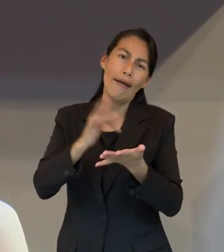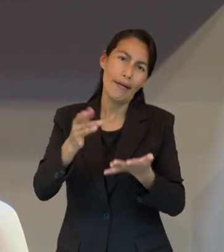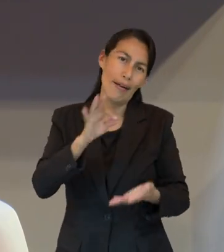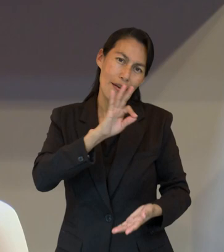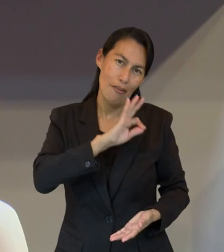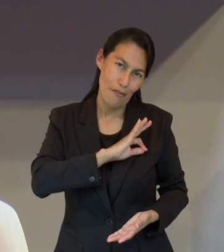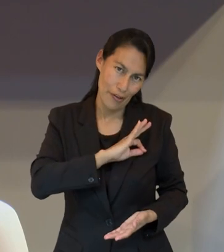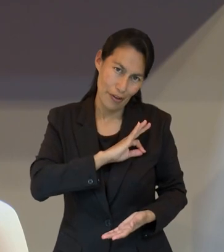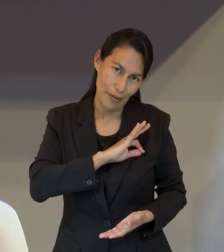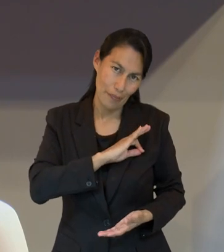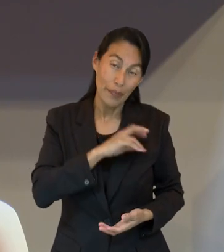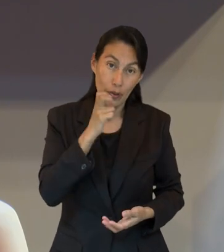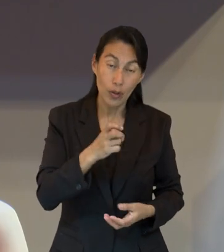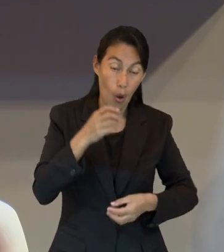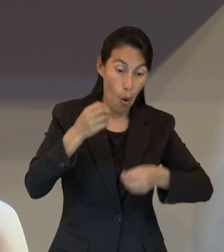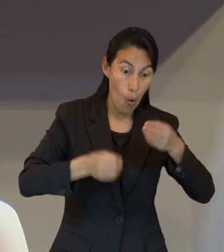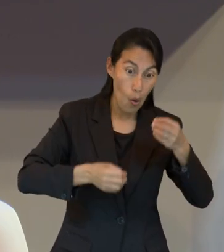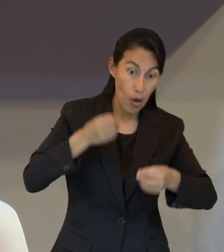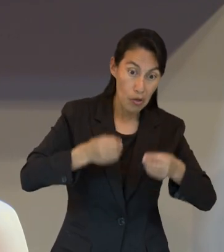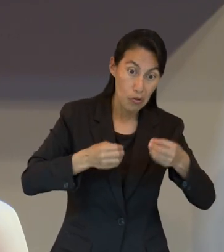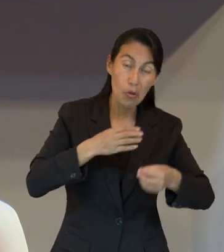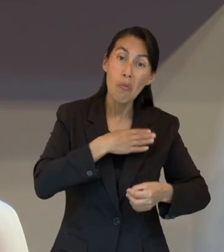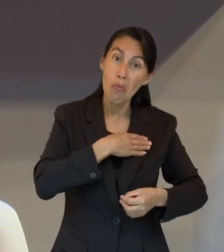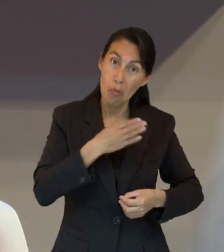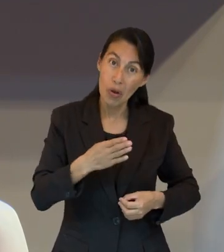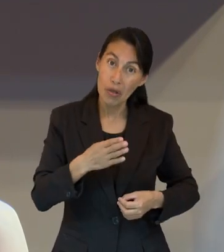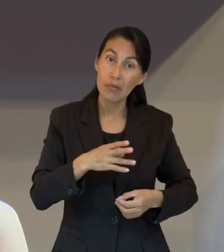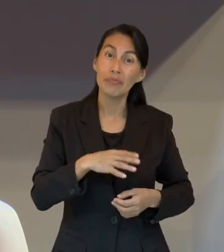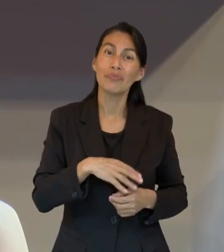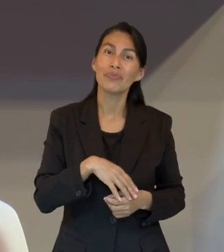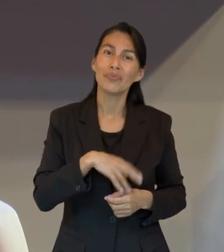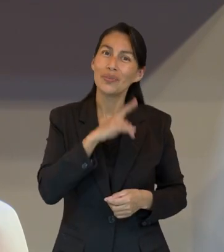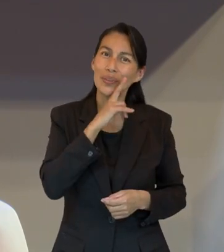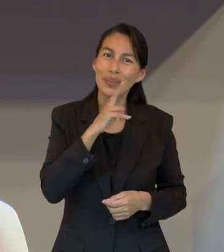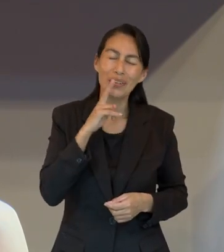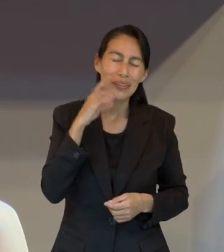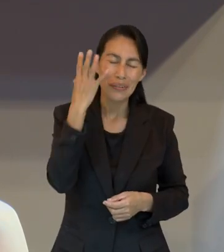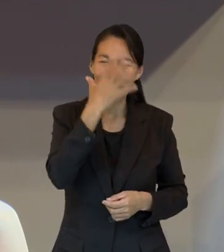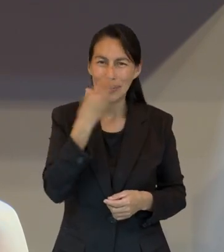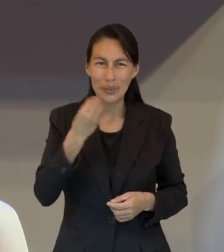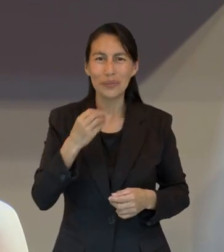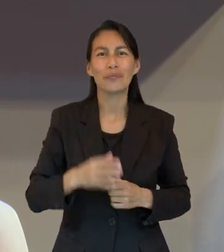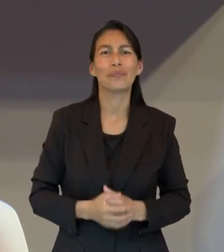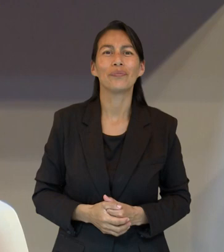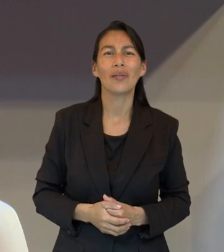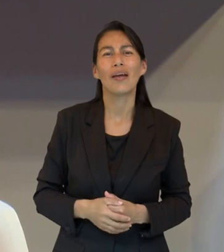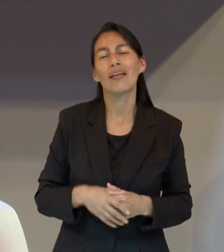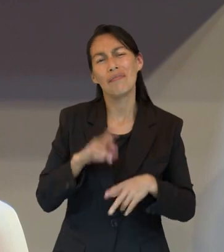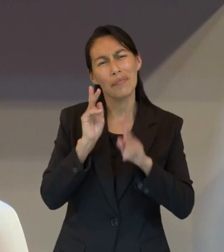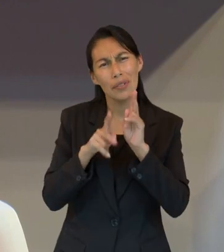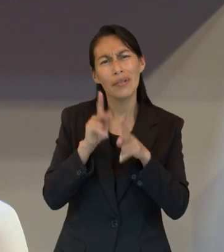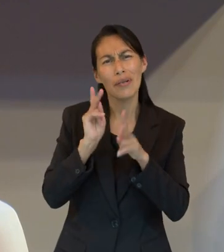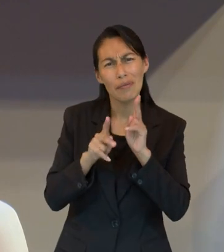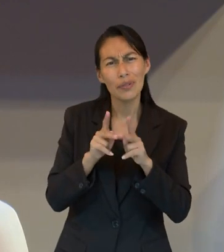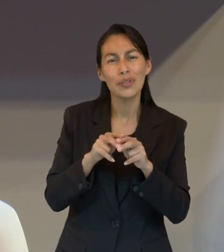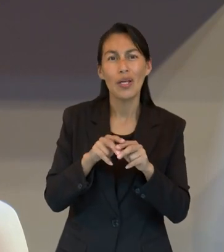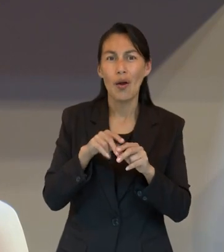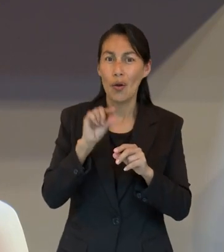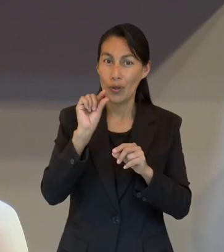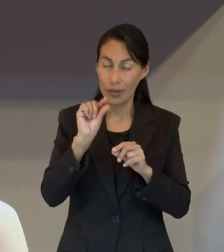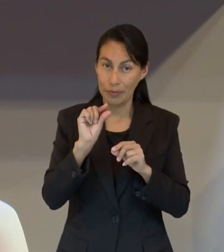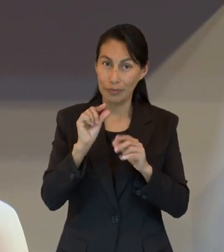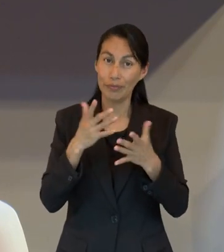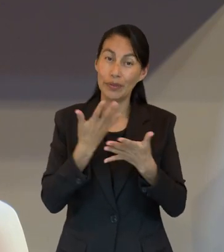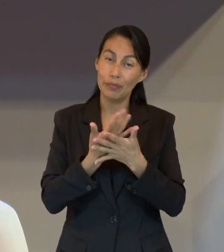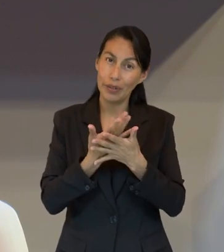es un juicio positivo. Es un juicio que va a ser una buena noticia. Y vamos a seguir comentando esto